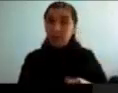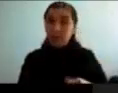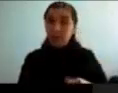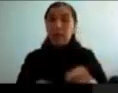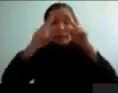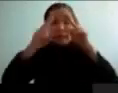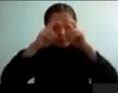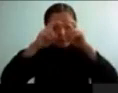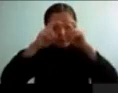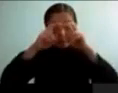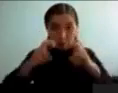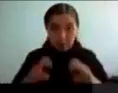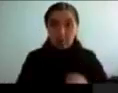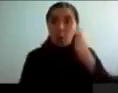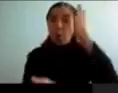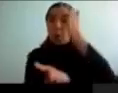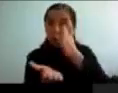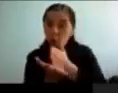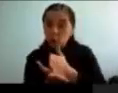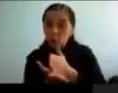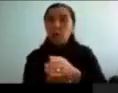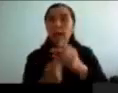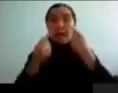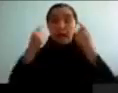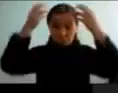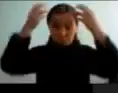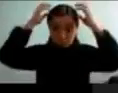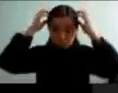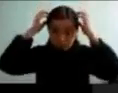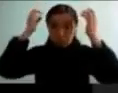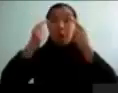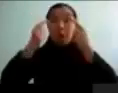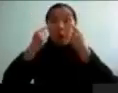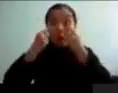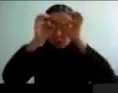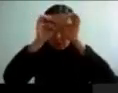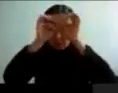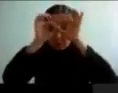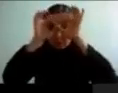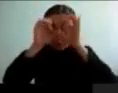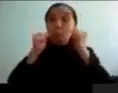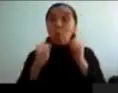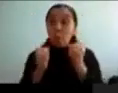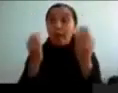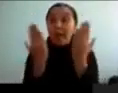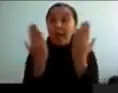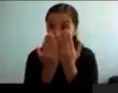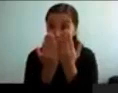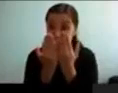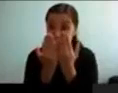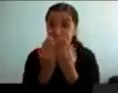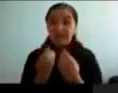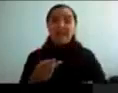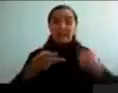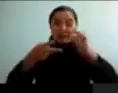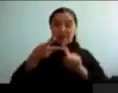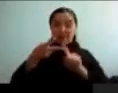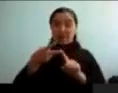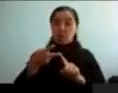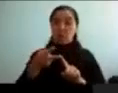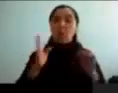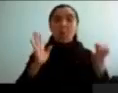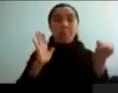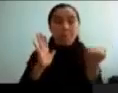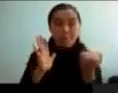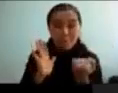pupilar, etc. Y otra cosa que es bien interesante es que un muy buen marcador atencional es el diámetro pupilar que es